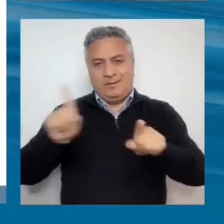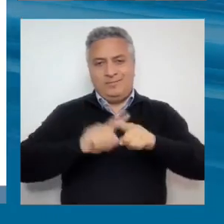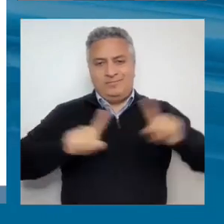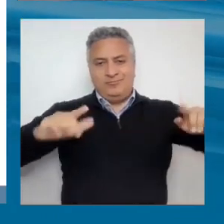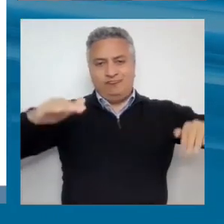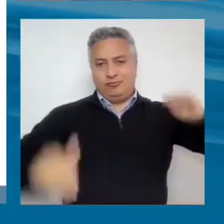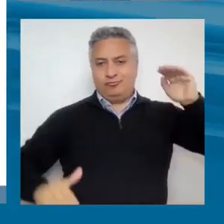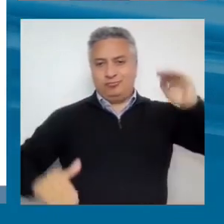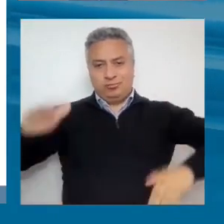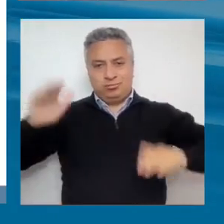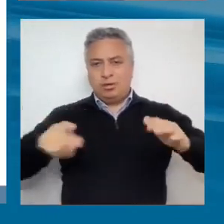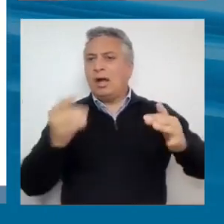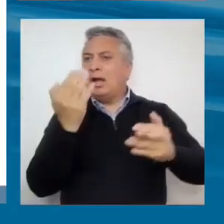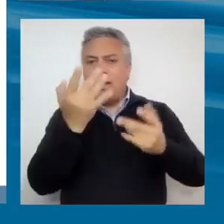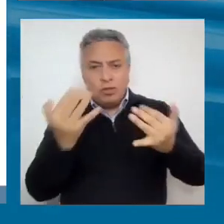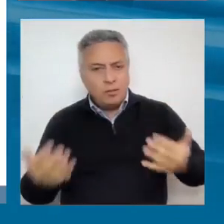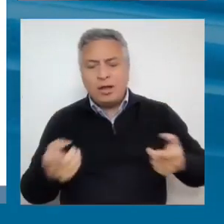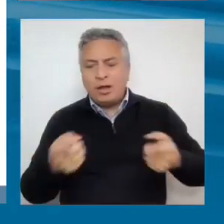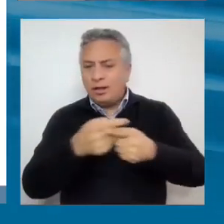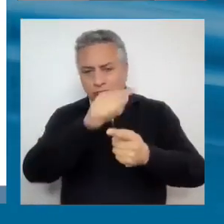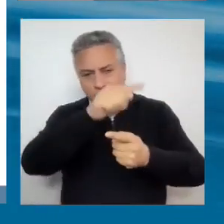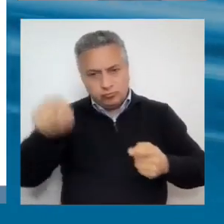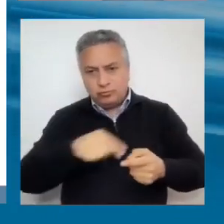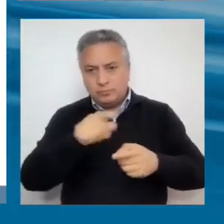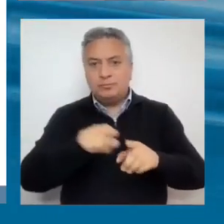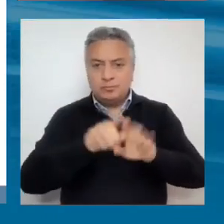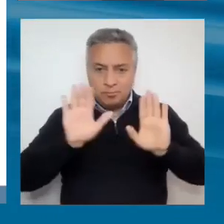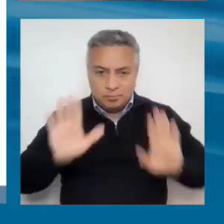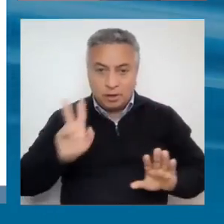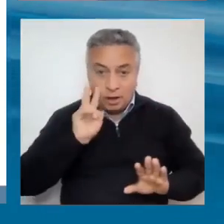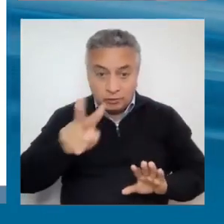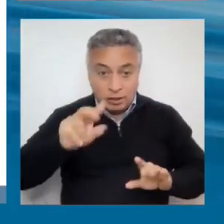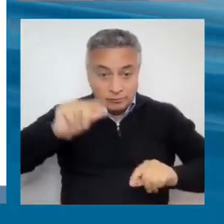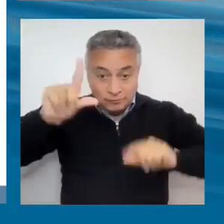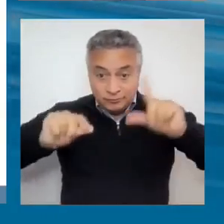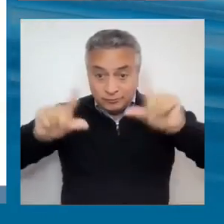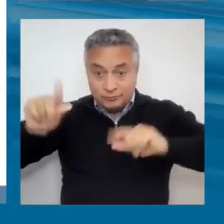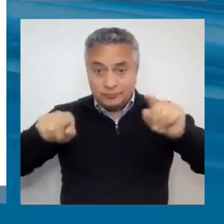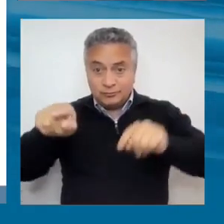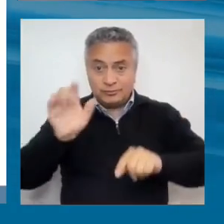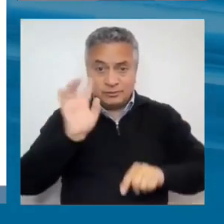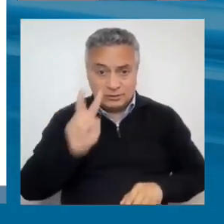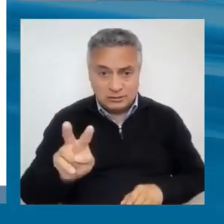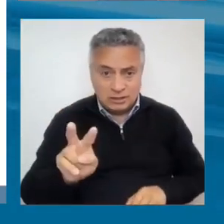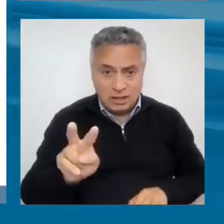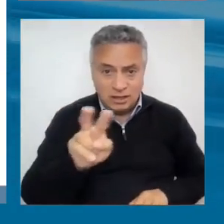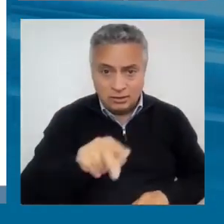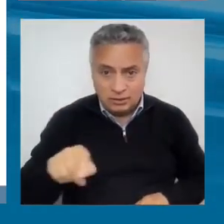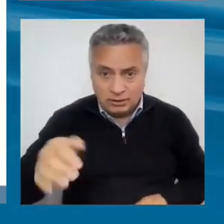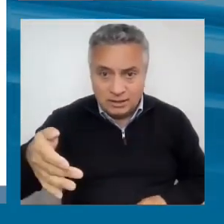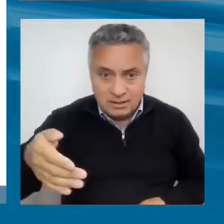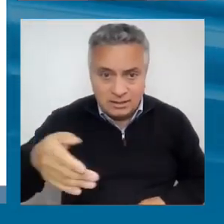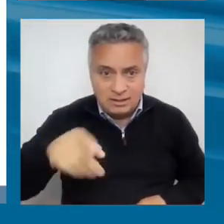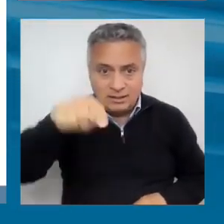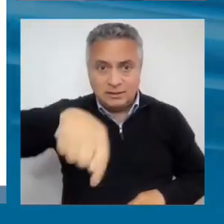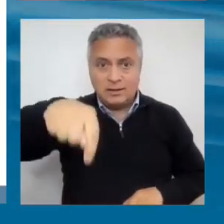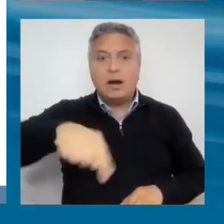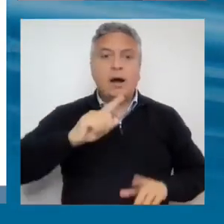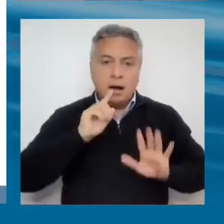un número es el índice de Gini, que es un índice que mide desigualdad. Vean cómo la línea azul, que es América Latina,